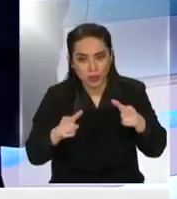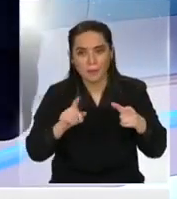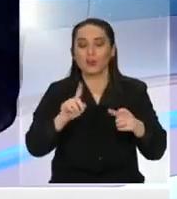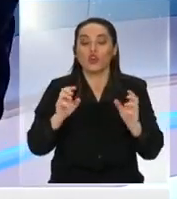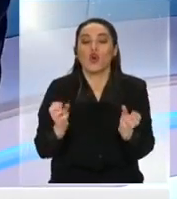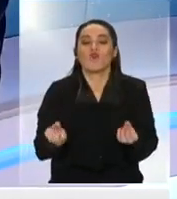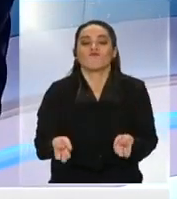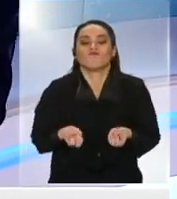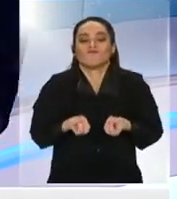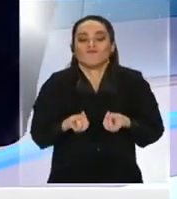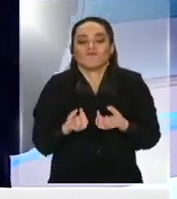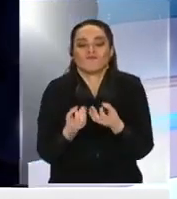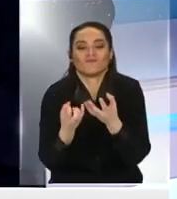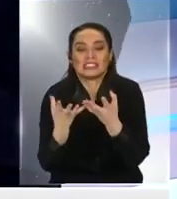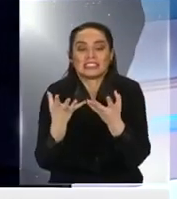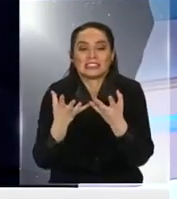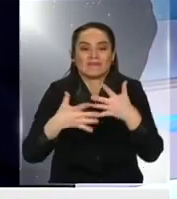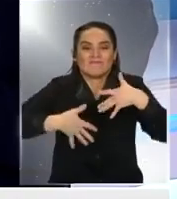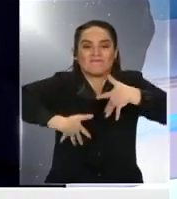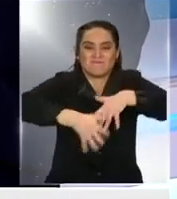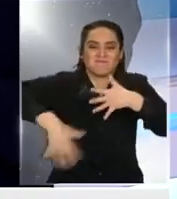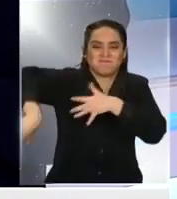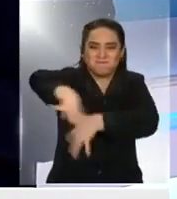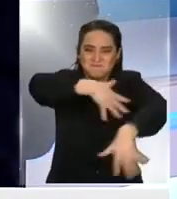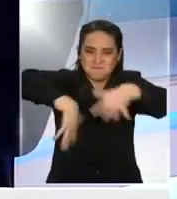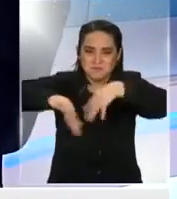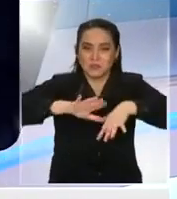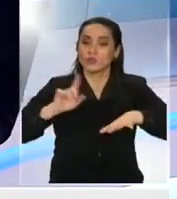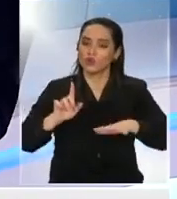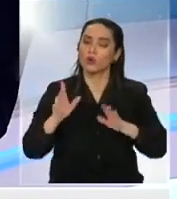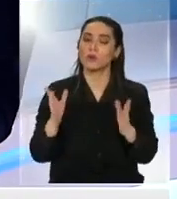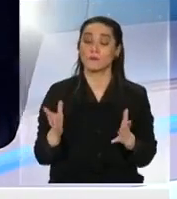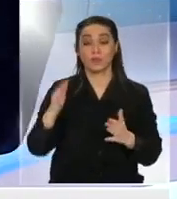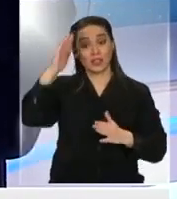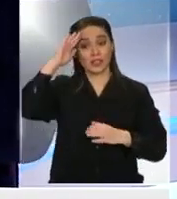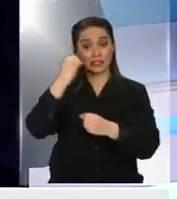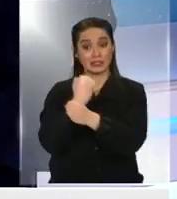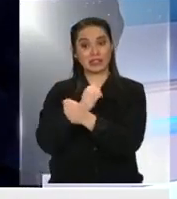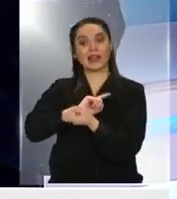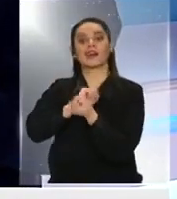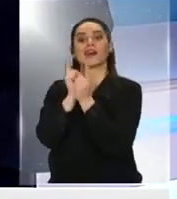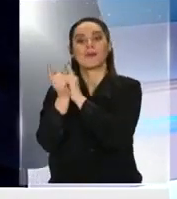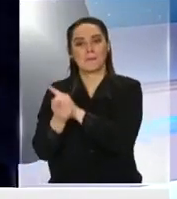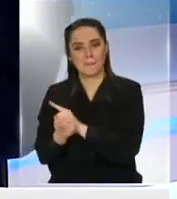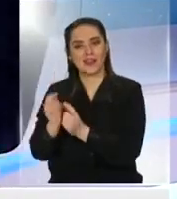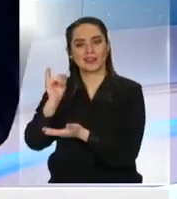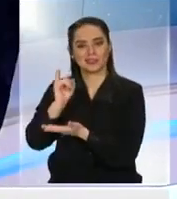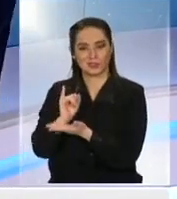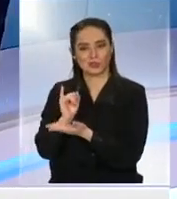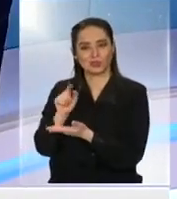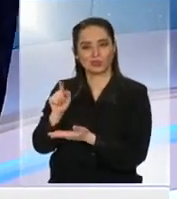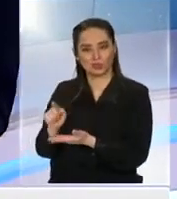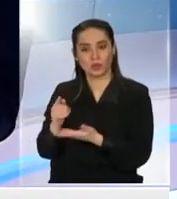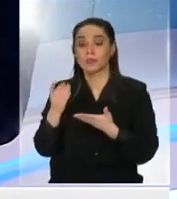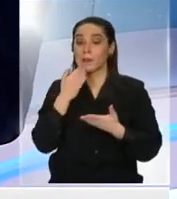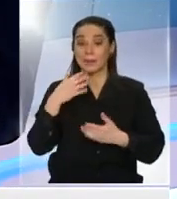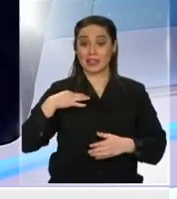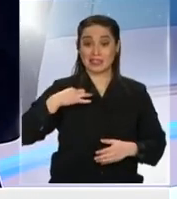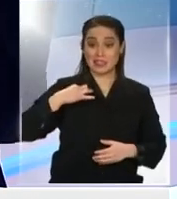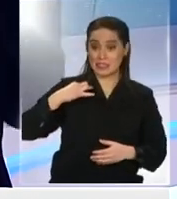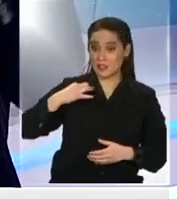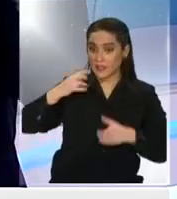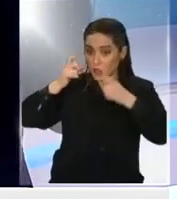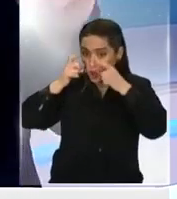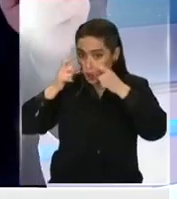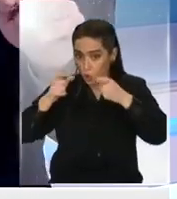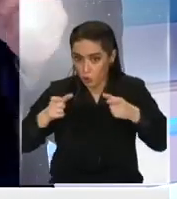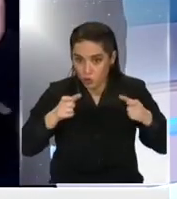hemos visto en reiteradas oportunidades. Hay que reformular y refundar carabineros, hay que efectivamente hacer una intervención civil con control